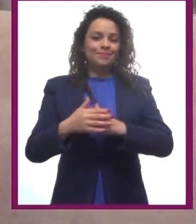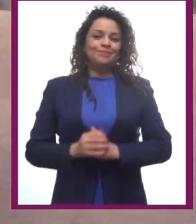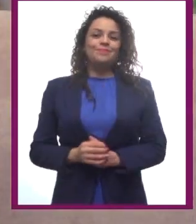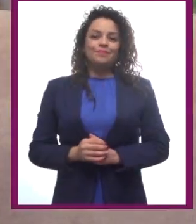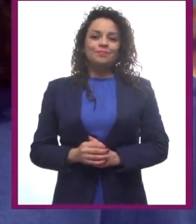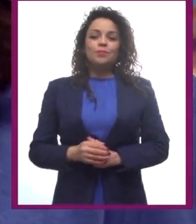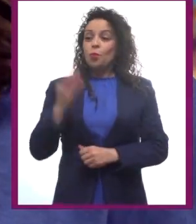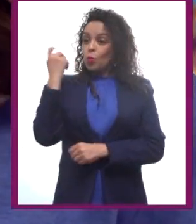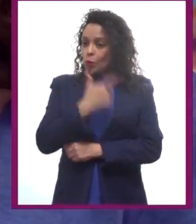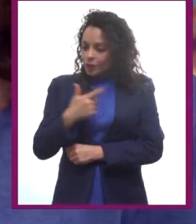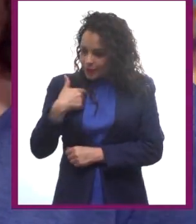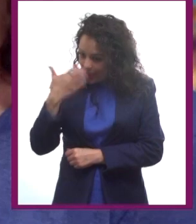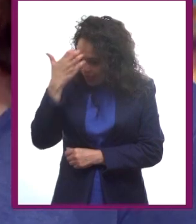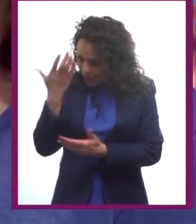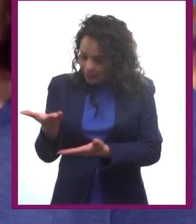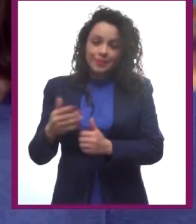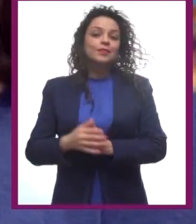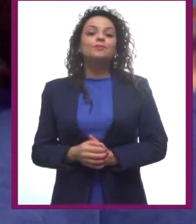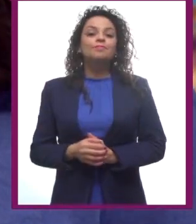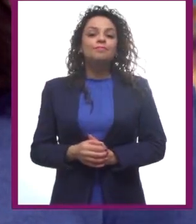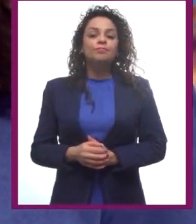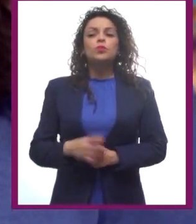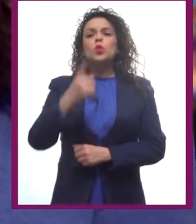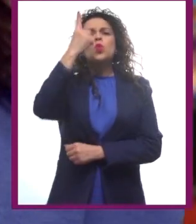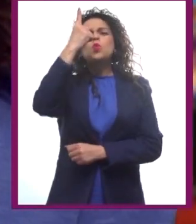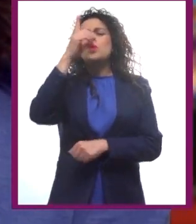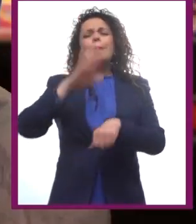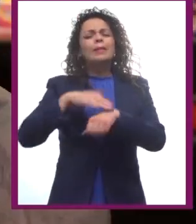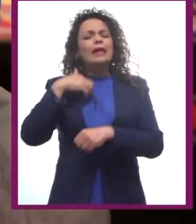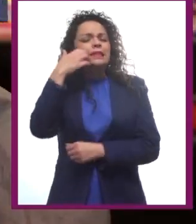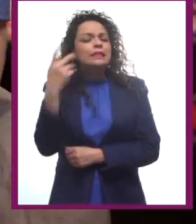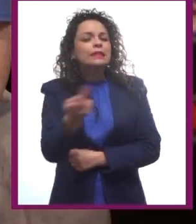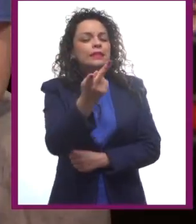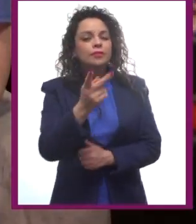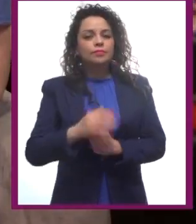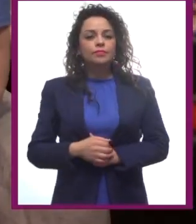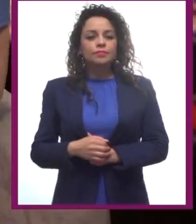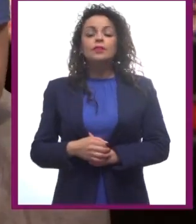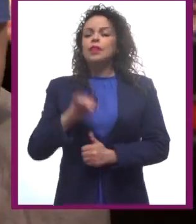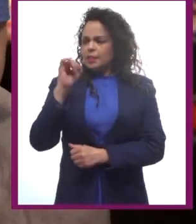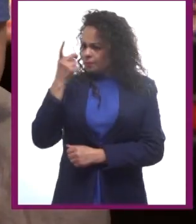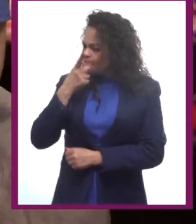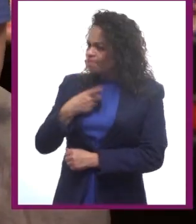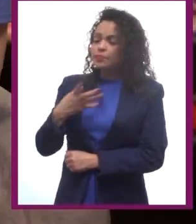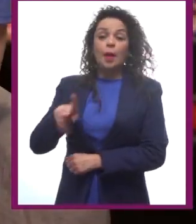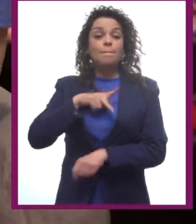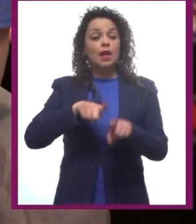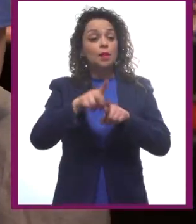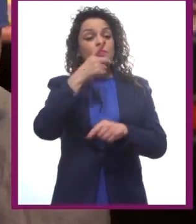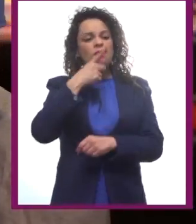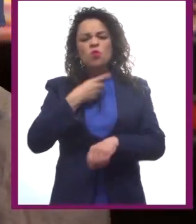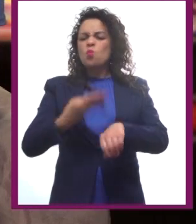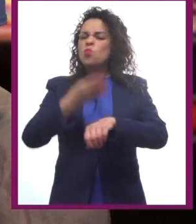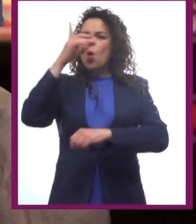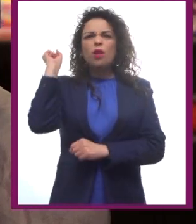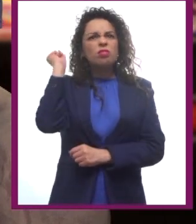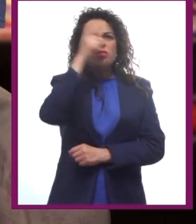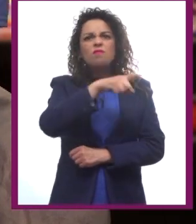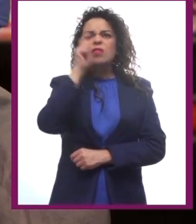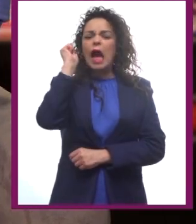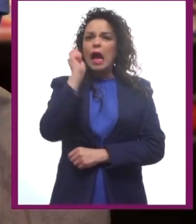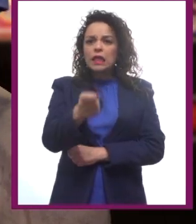señorita. Solo tengo una pregunta más. Sí, dígame. Mi hermano me dijo que es algo complicado encontrar